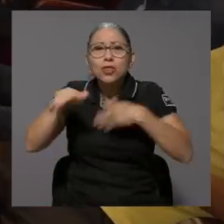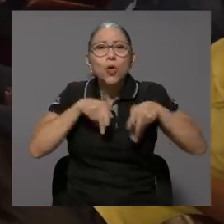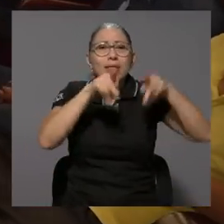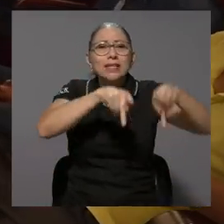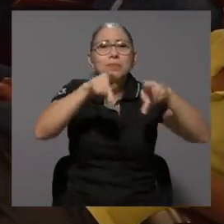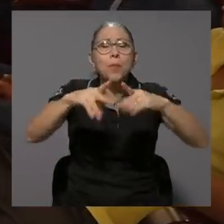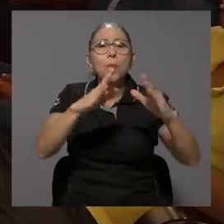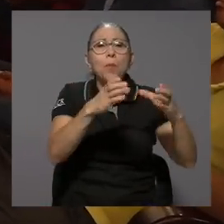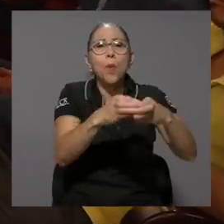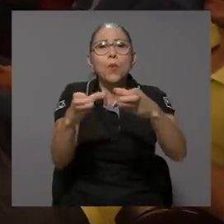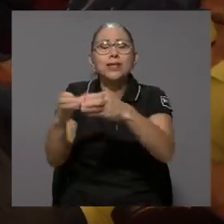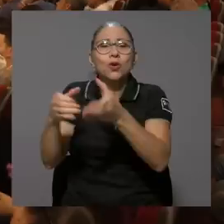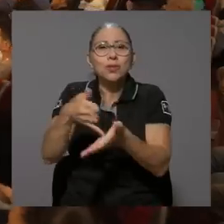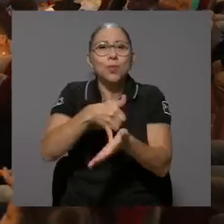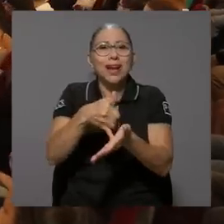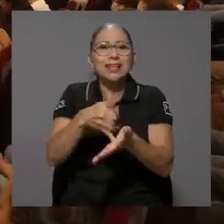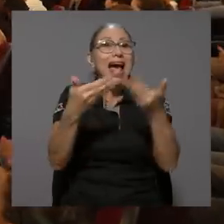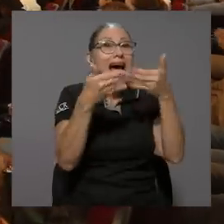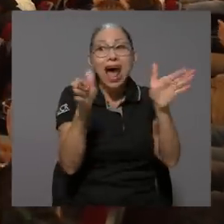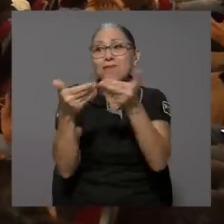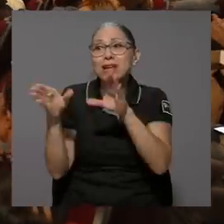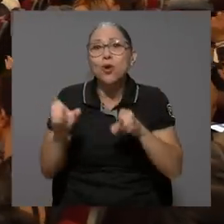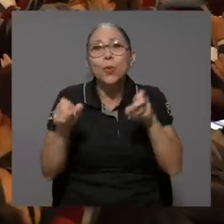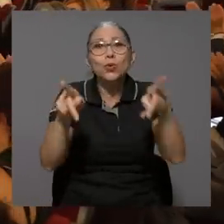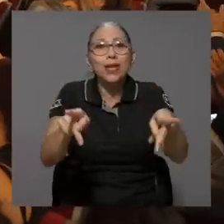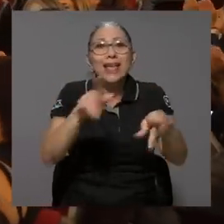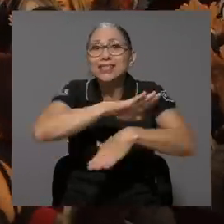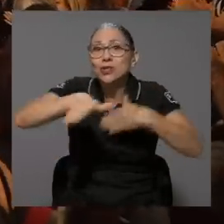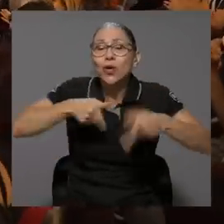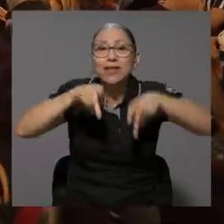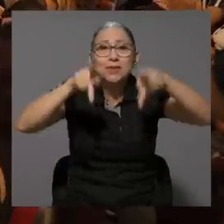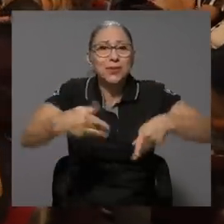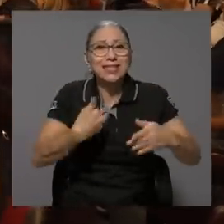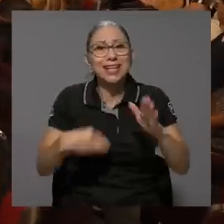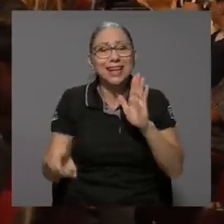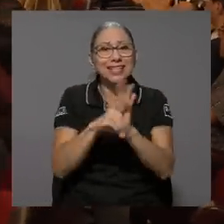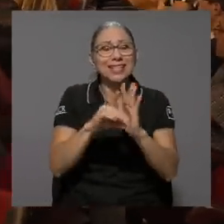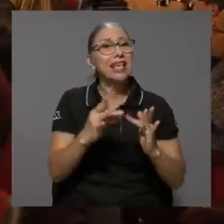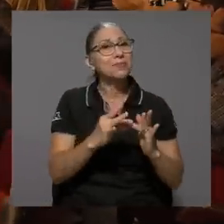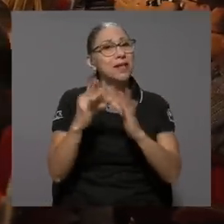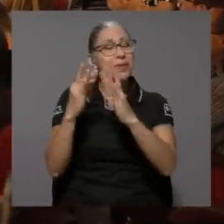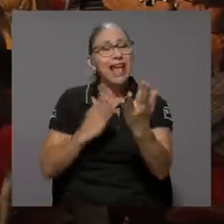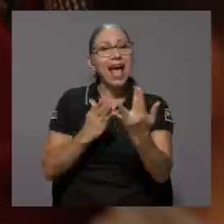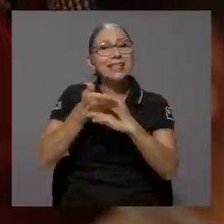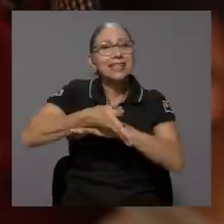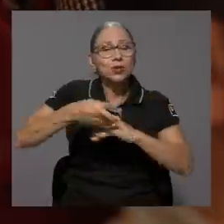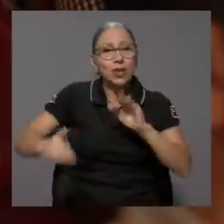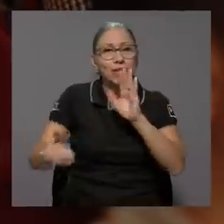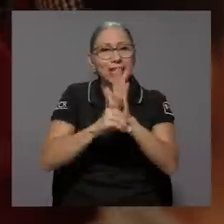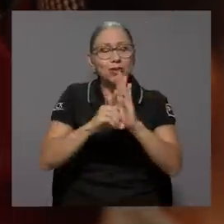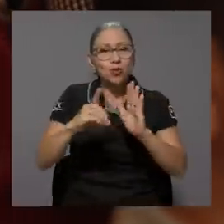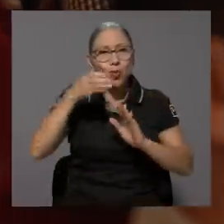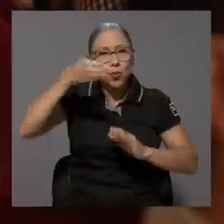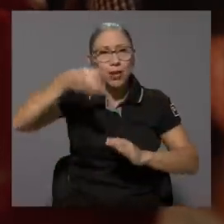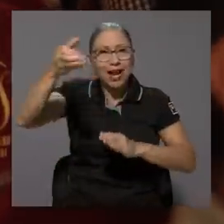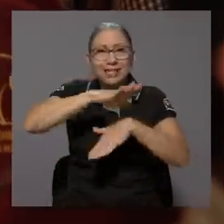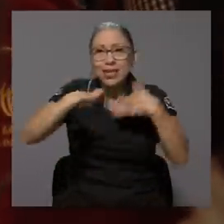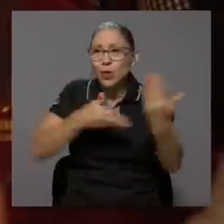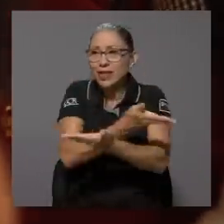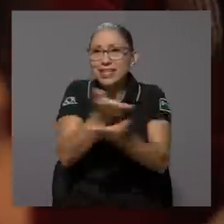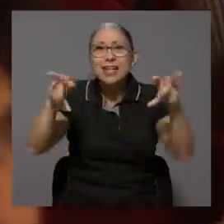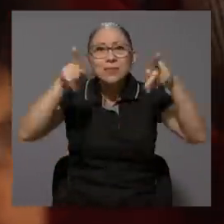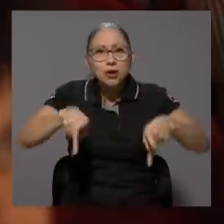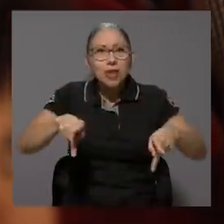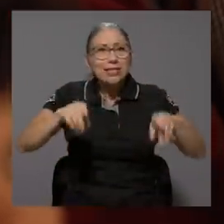abrir y expandir los espacios de los cuales todos tenemos derecho, especialmente el acceso a los derechos culturales de todas estas personas